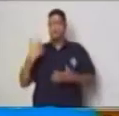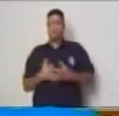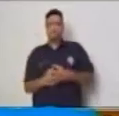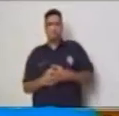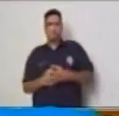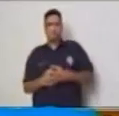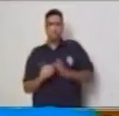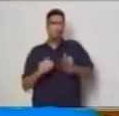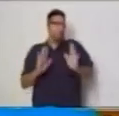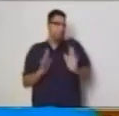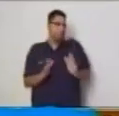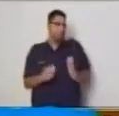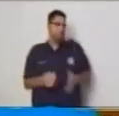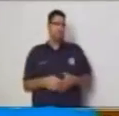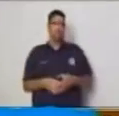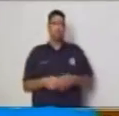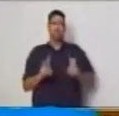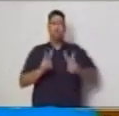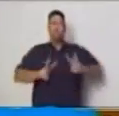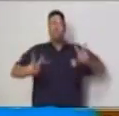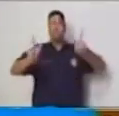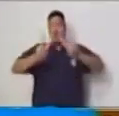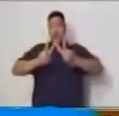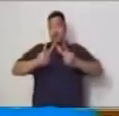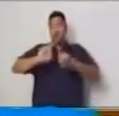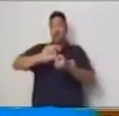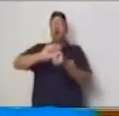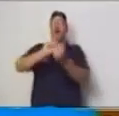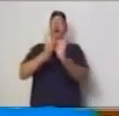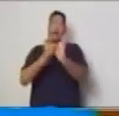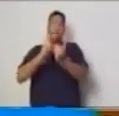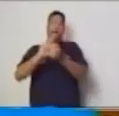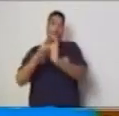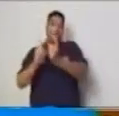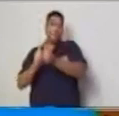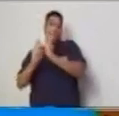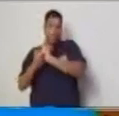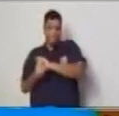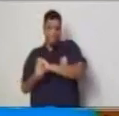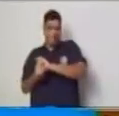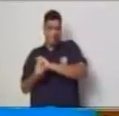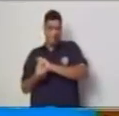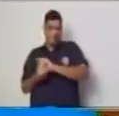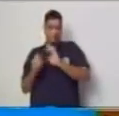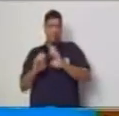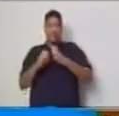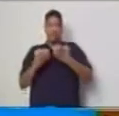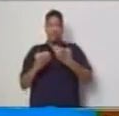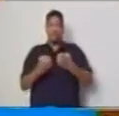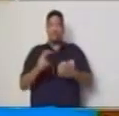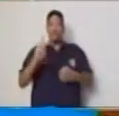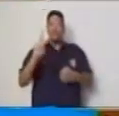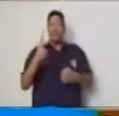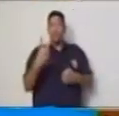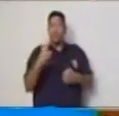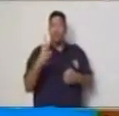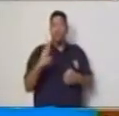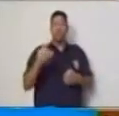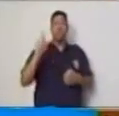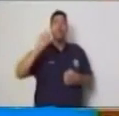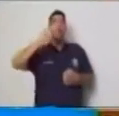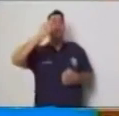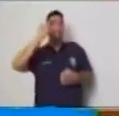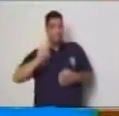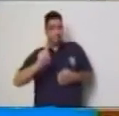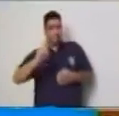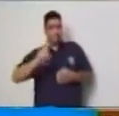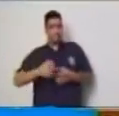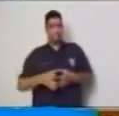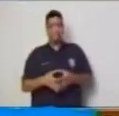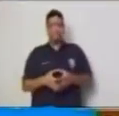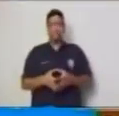o a los materiales. Vamos entonces a la pregunta número 2.